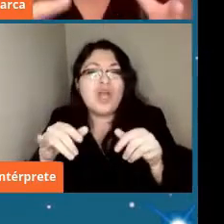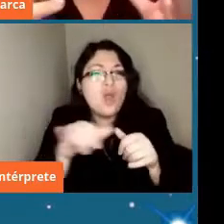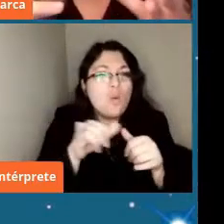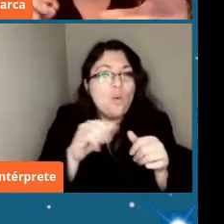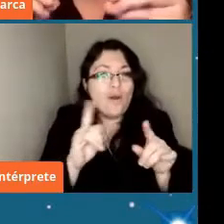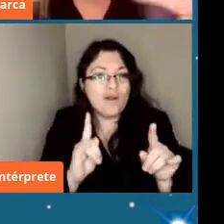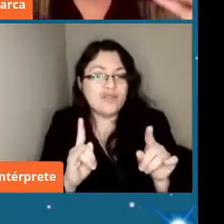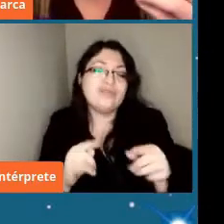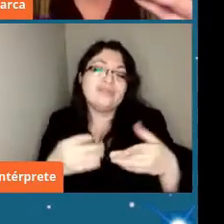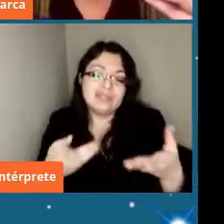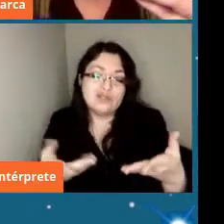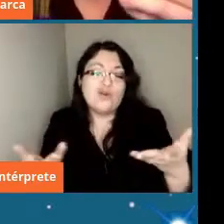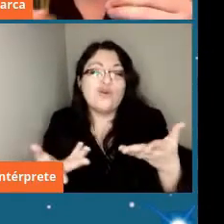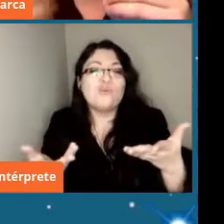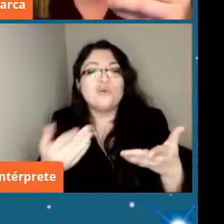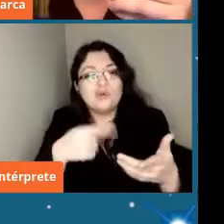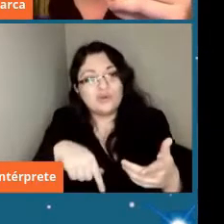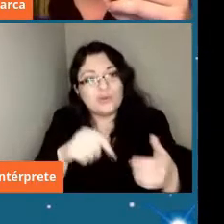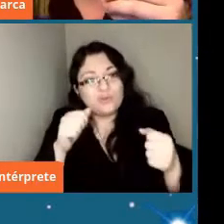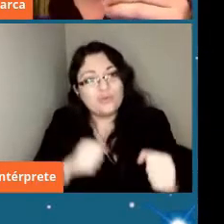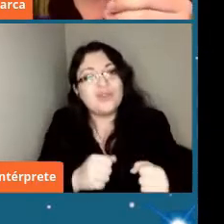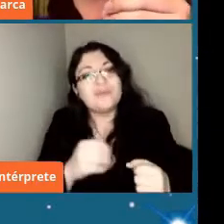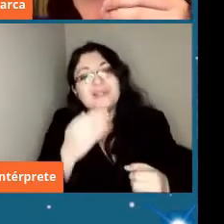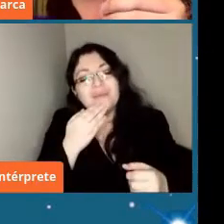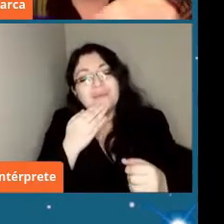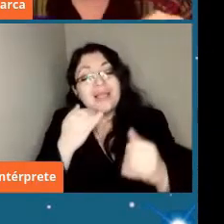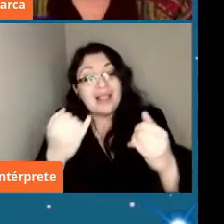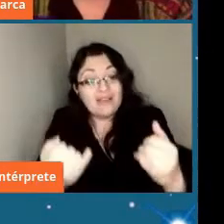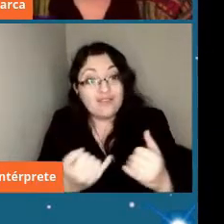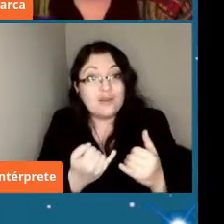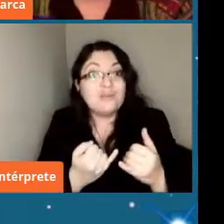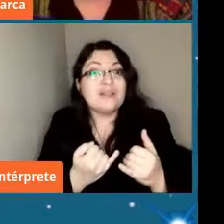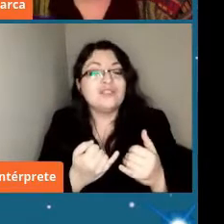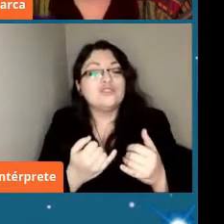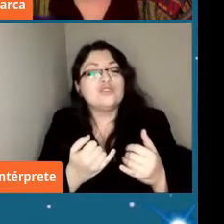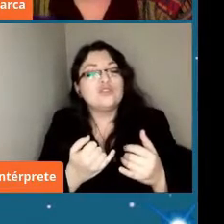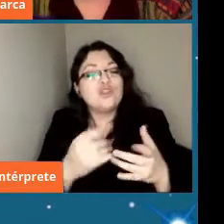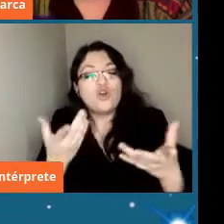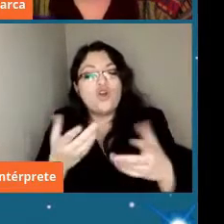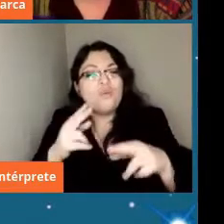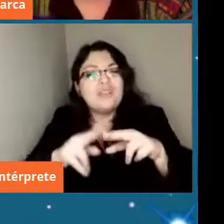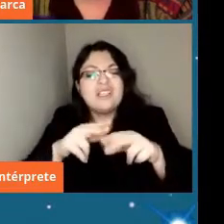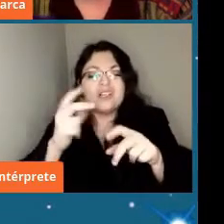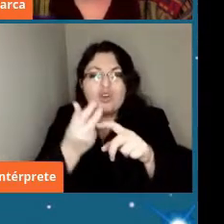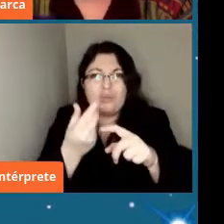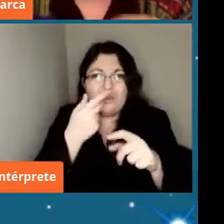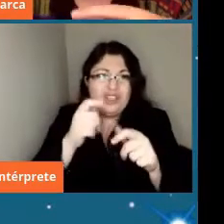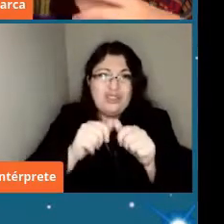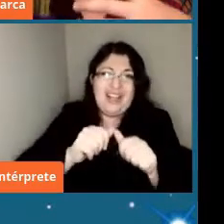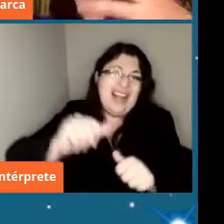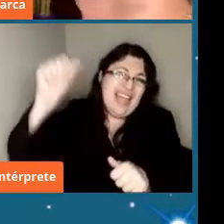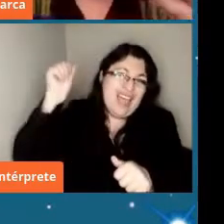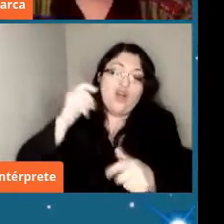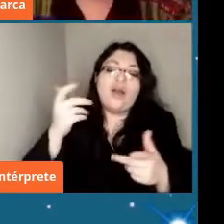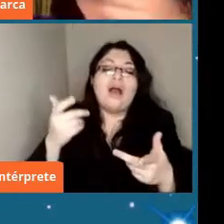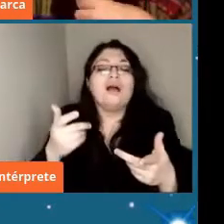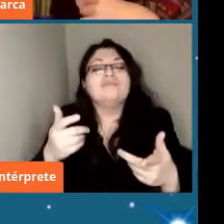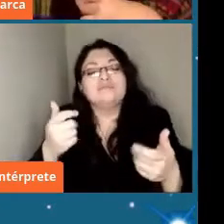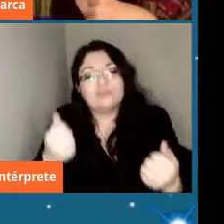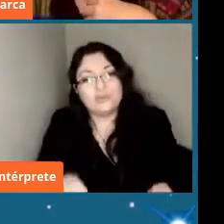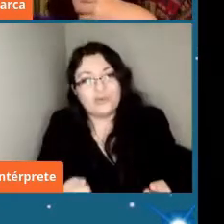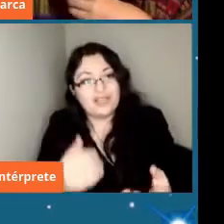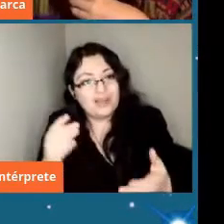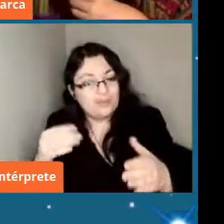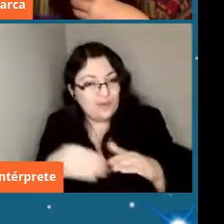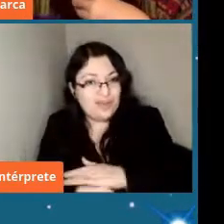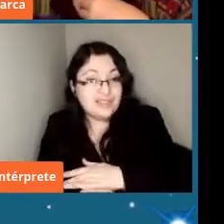que podemos entonces acceder a información composicional de estos cuerpos que están tan lejos y además con misiones